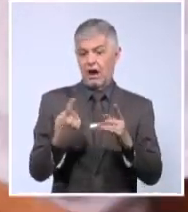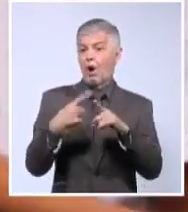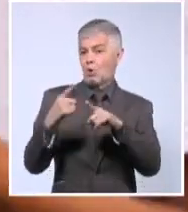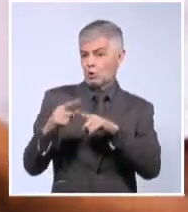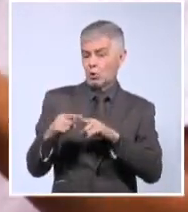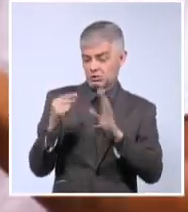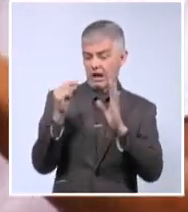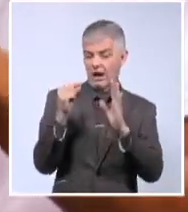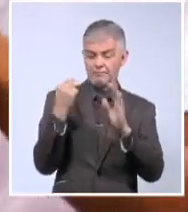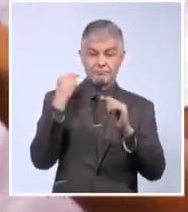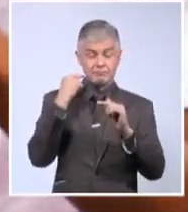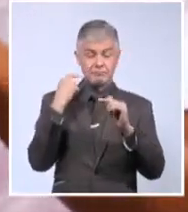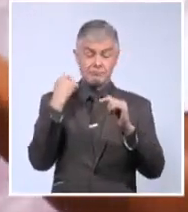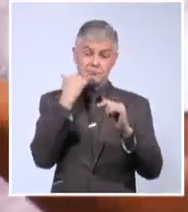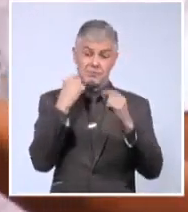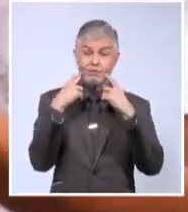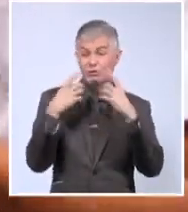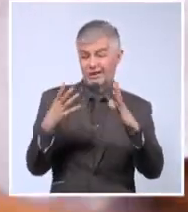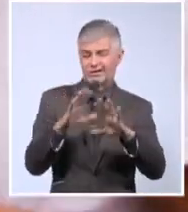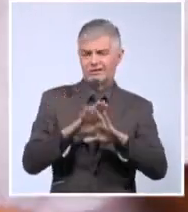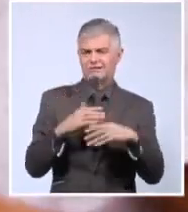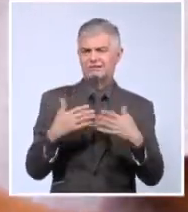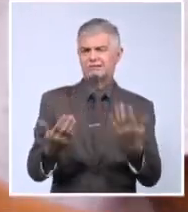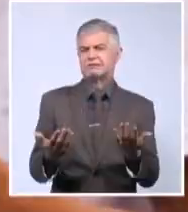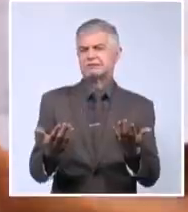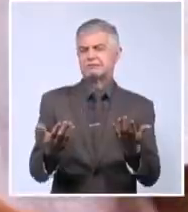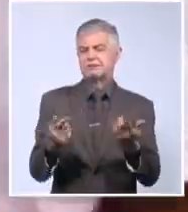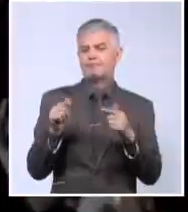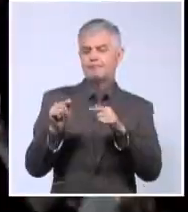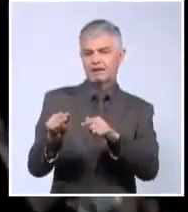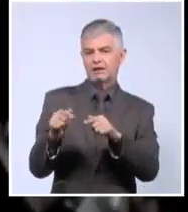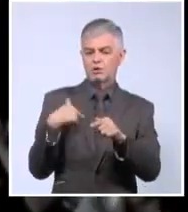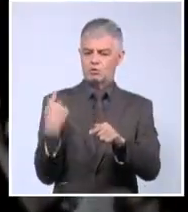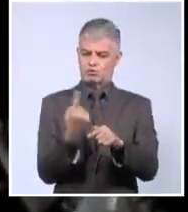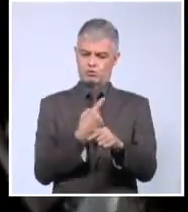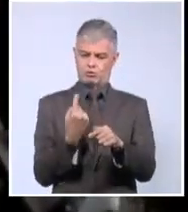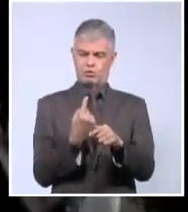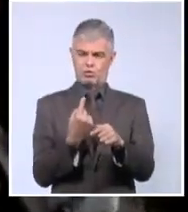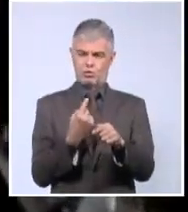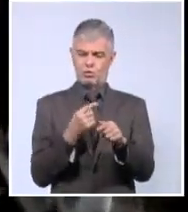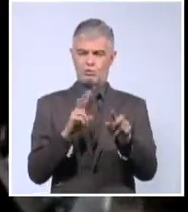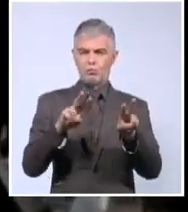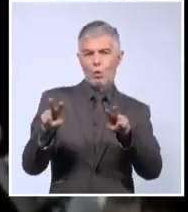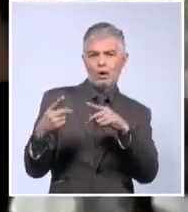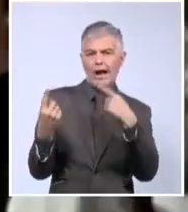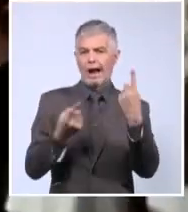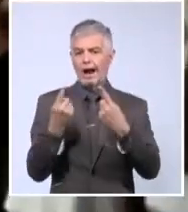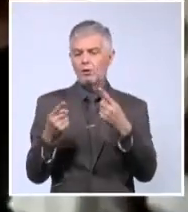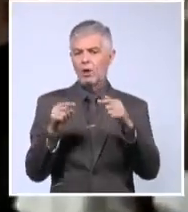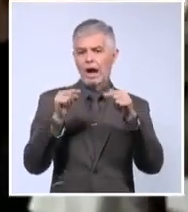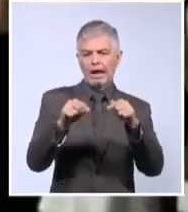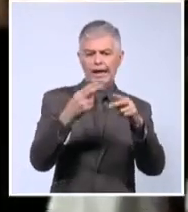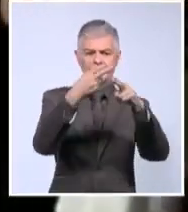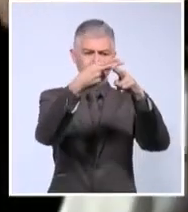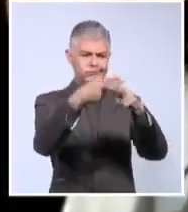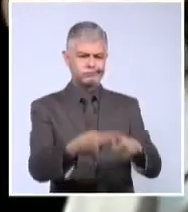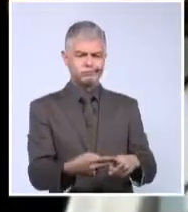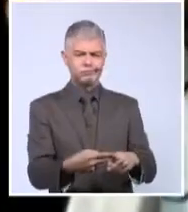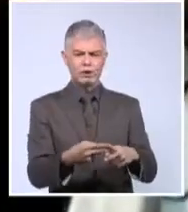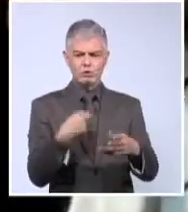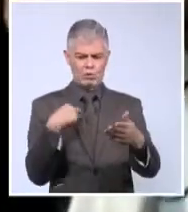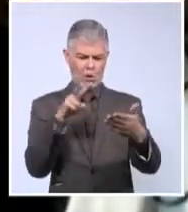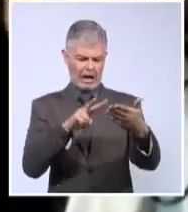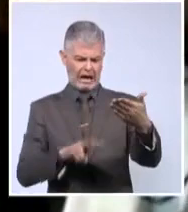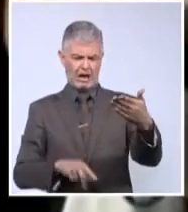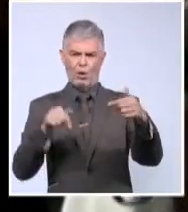esenciales que hacían, que nosotros estábamos buscando, no se encontraban. En la lista, cuando la leí hoy,